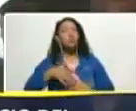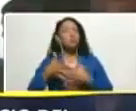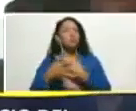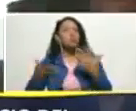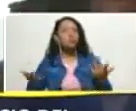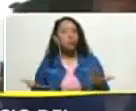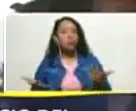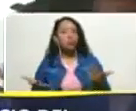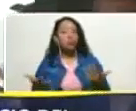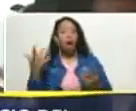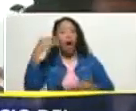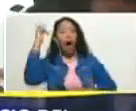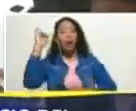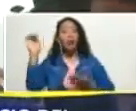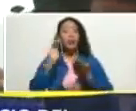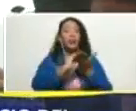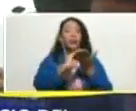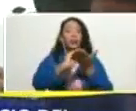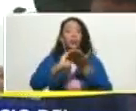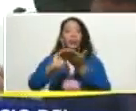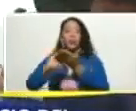ha habido una recuperación